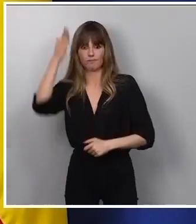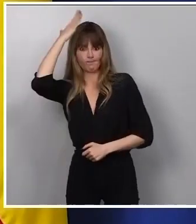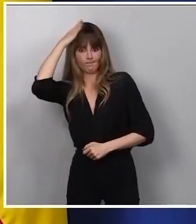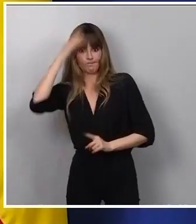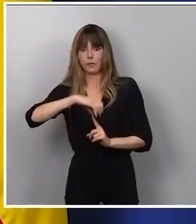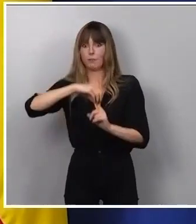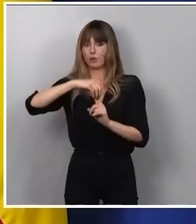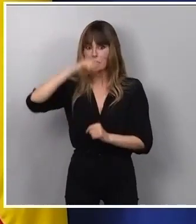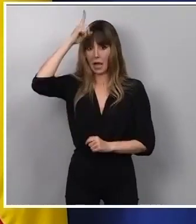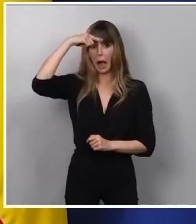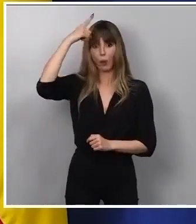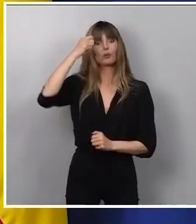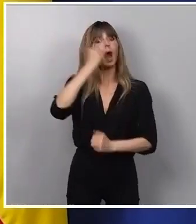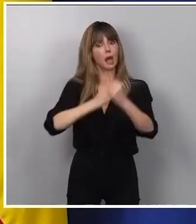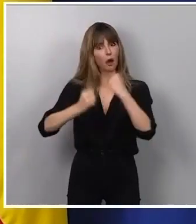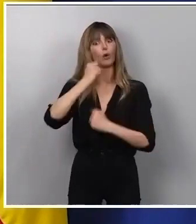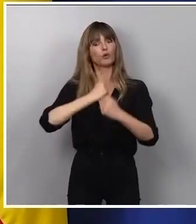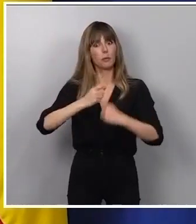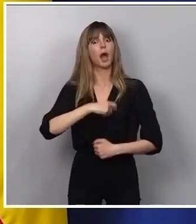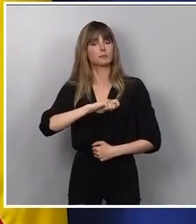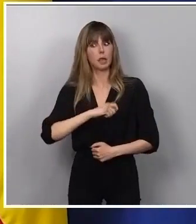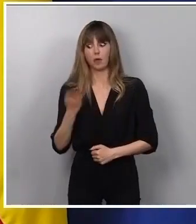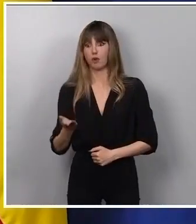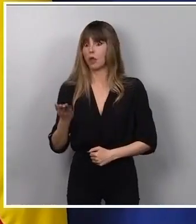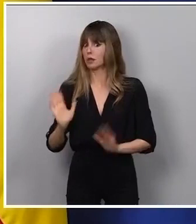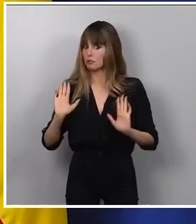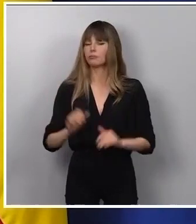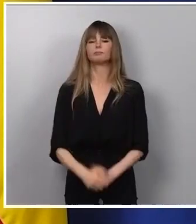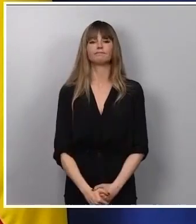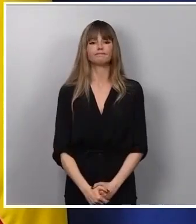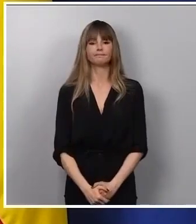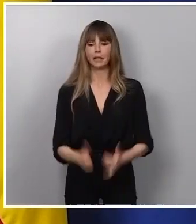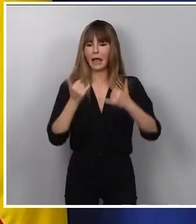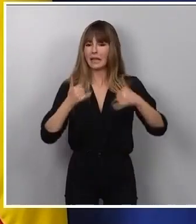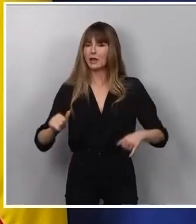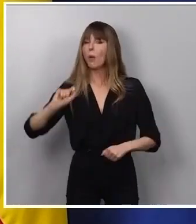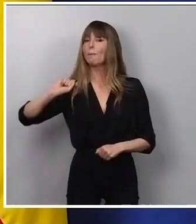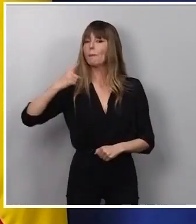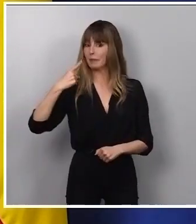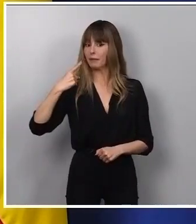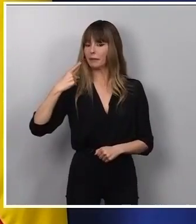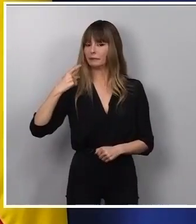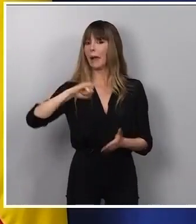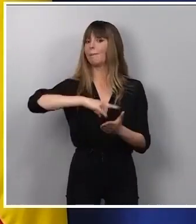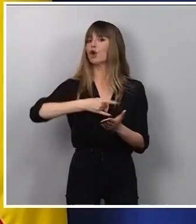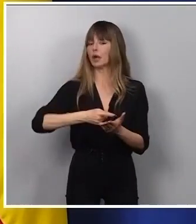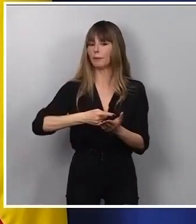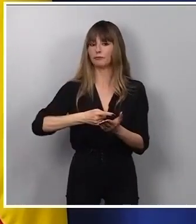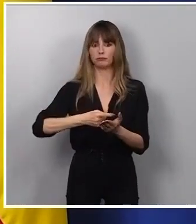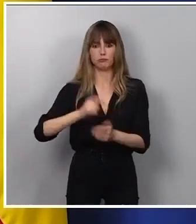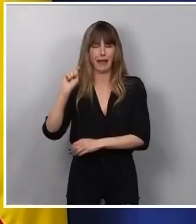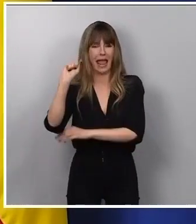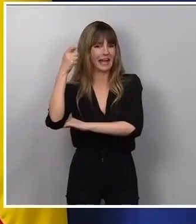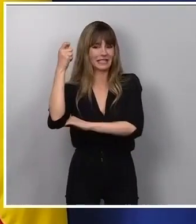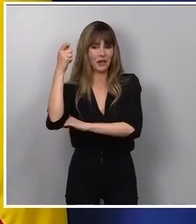para el sector cultural y para la economía de nuestro país. Miren, la primera edición de este programa fue un auténtico